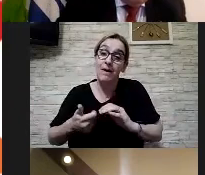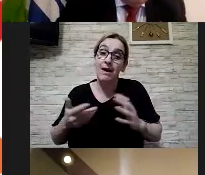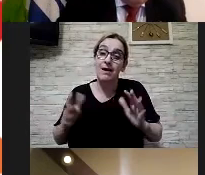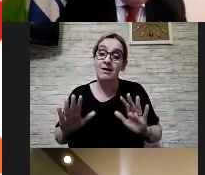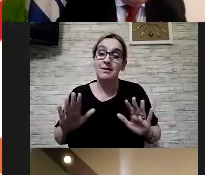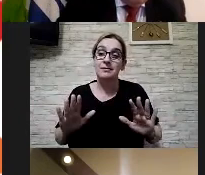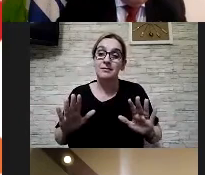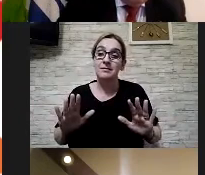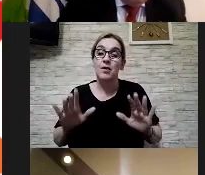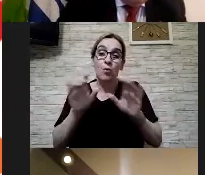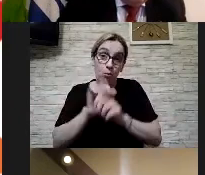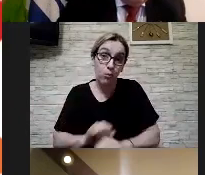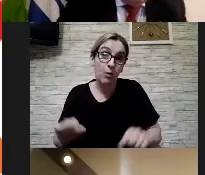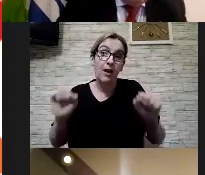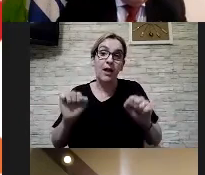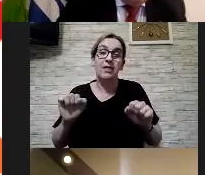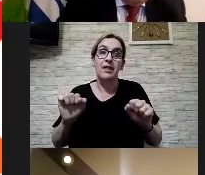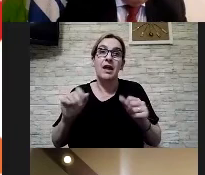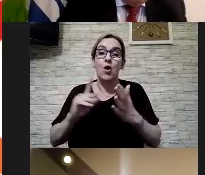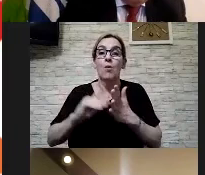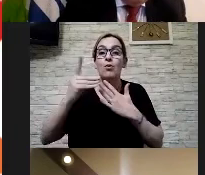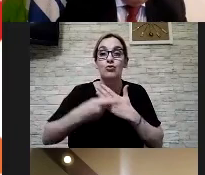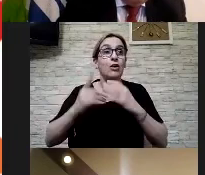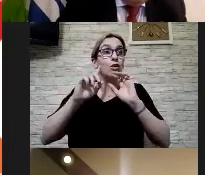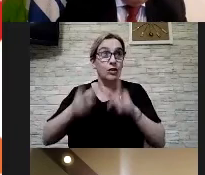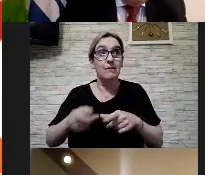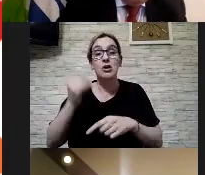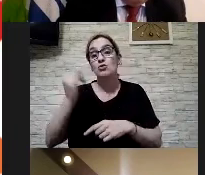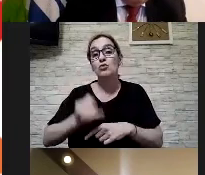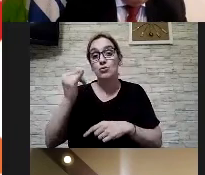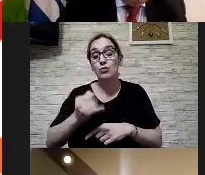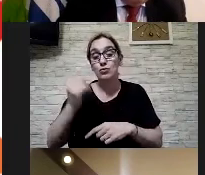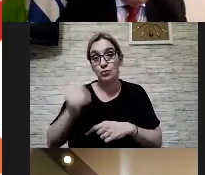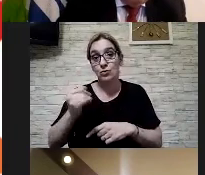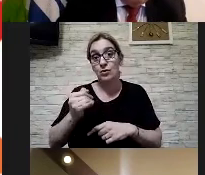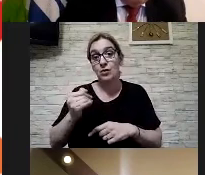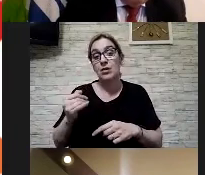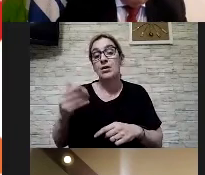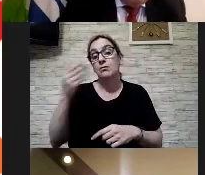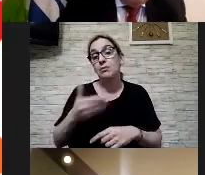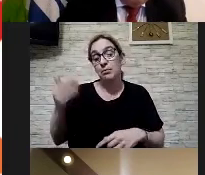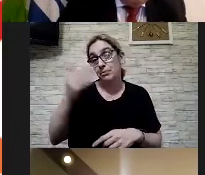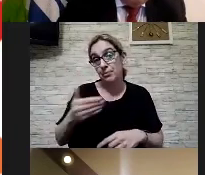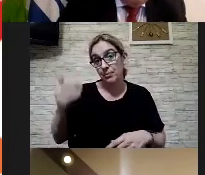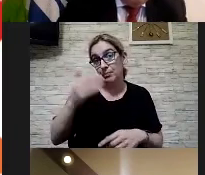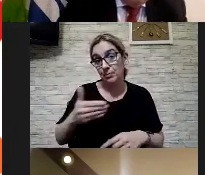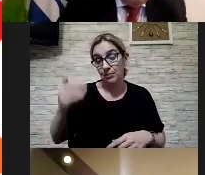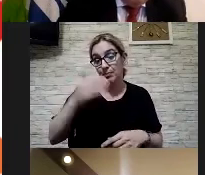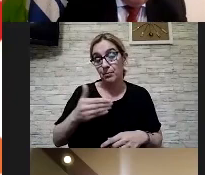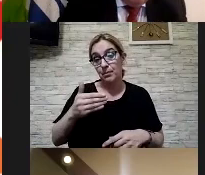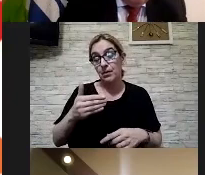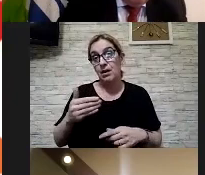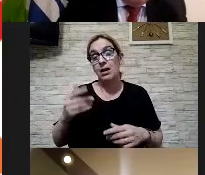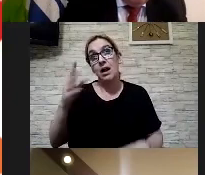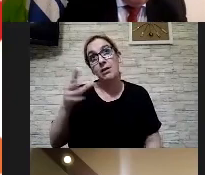se puede pensar proyectos también hay de hecho en el partido me vienen a la mente